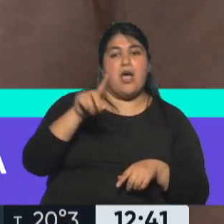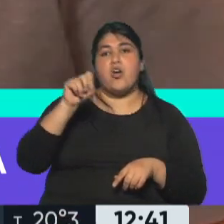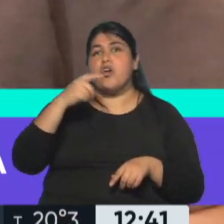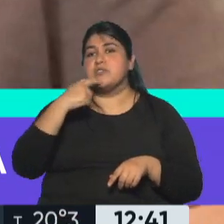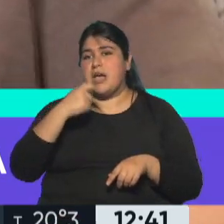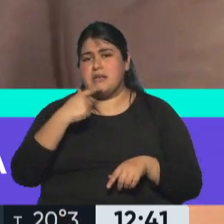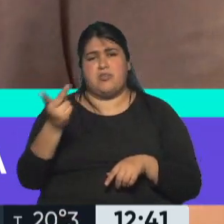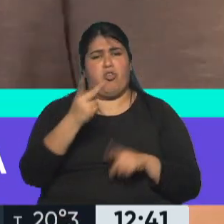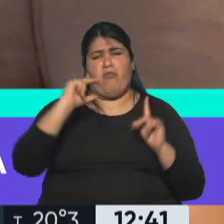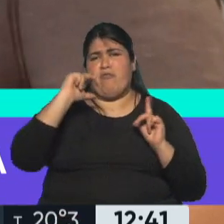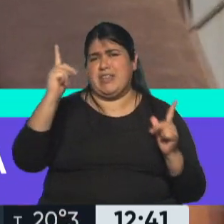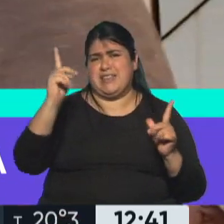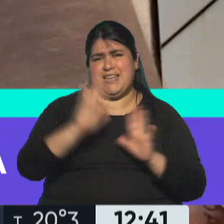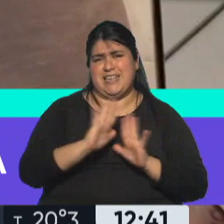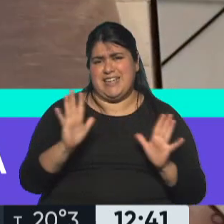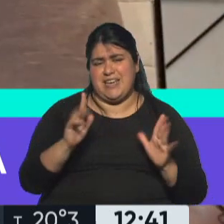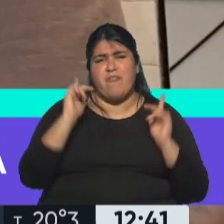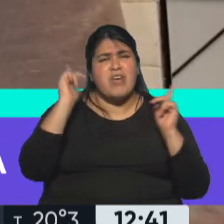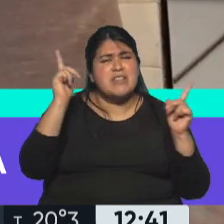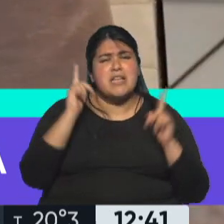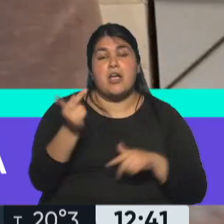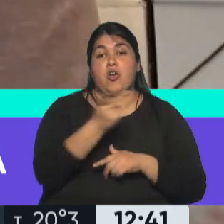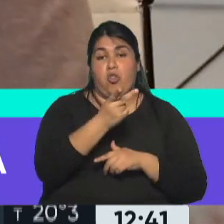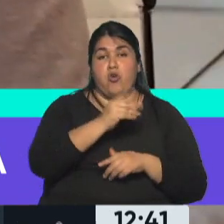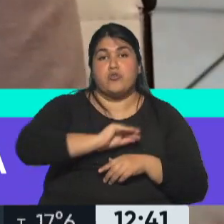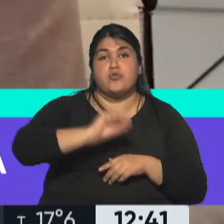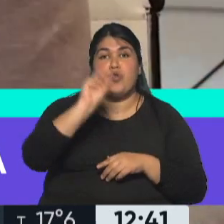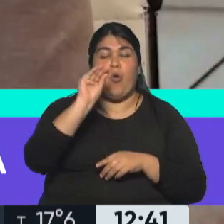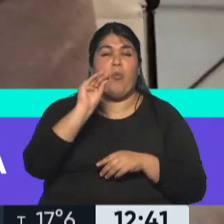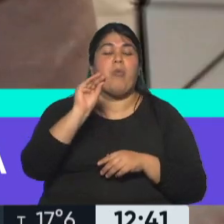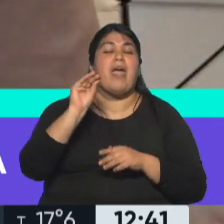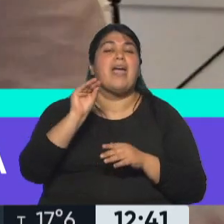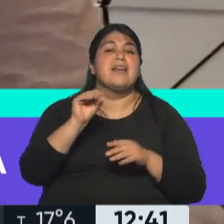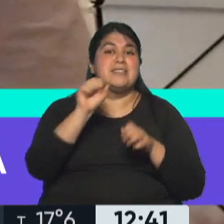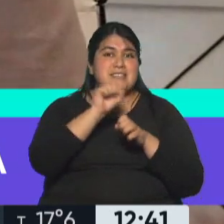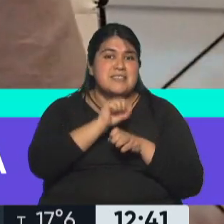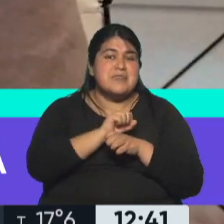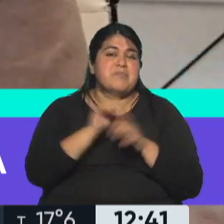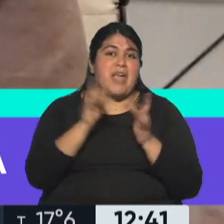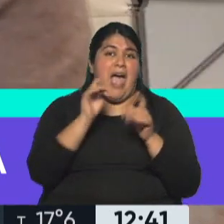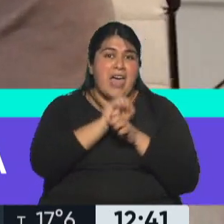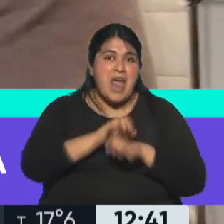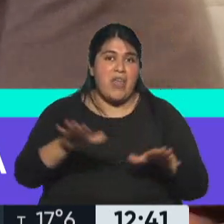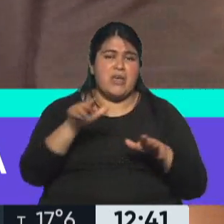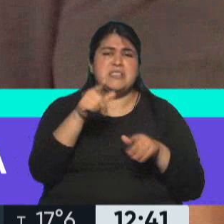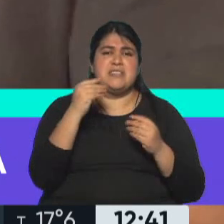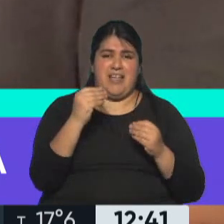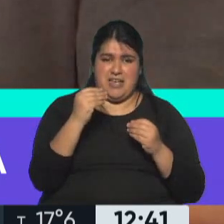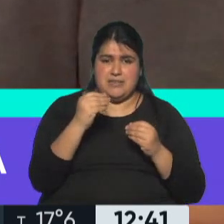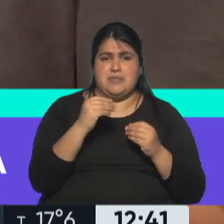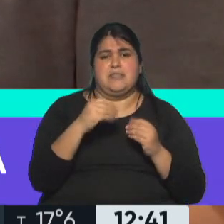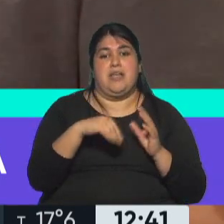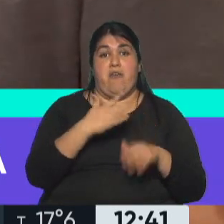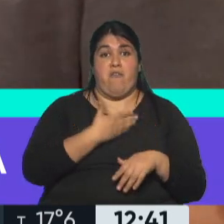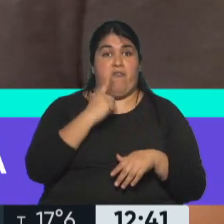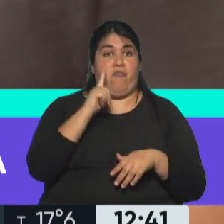festejen, festejen, porque en las redes celebraron durante todo este tiempo que no estuvo al aire Filmoteca. Hubo mucho clamor y